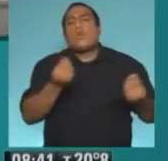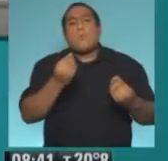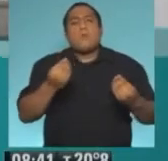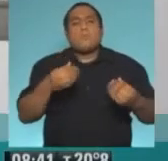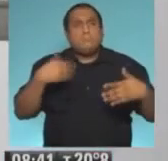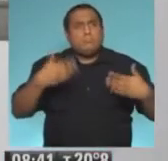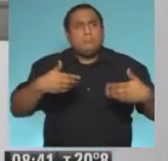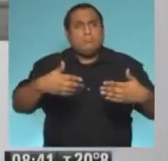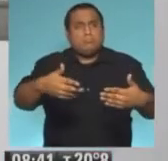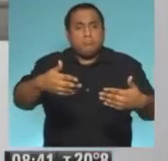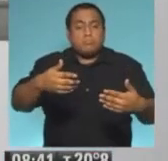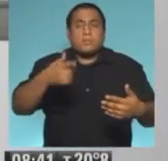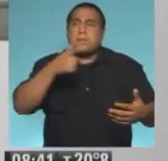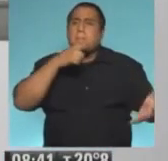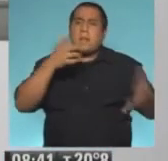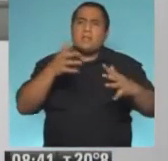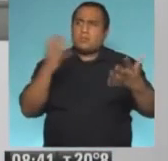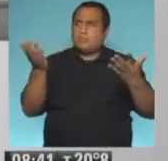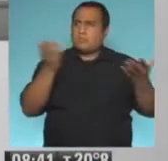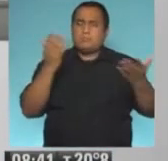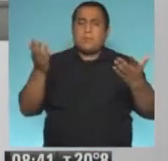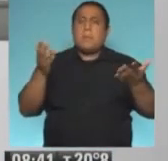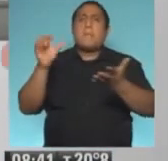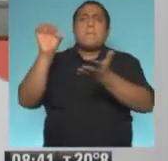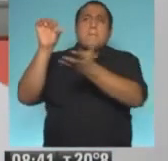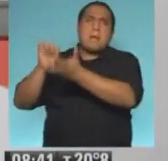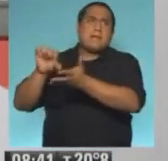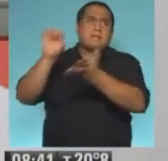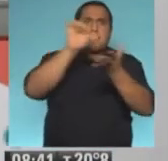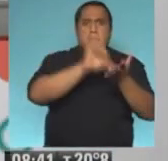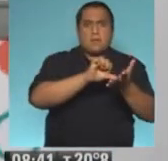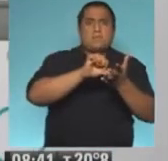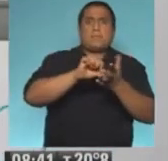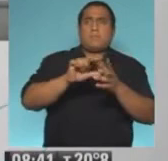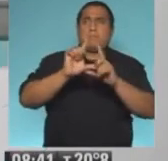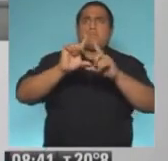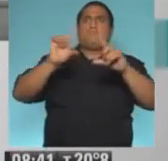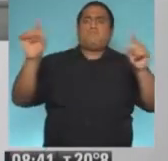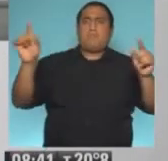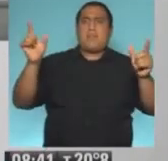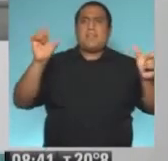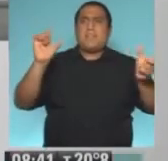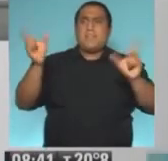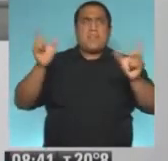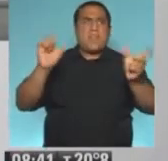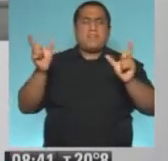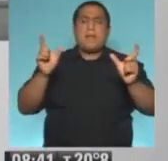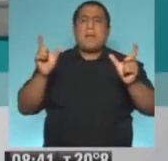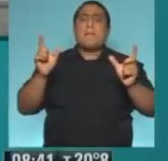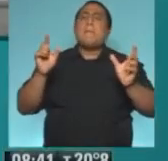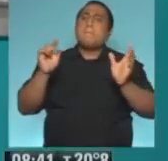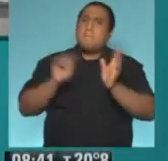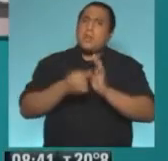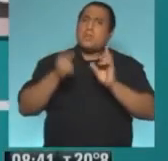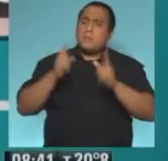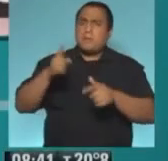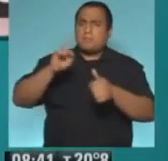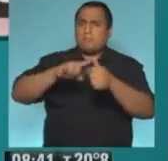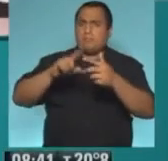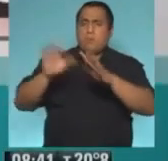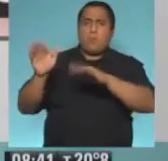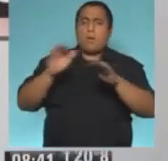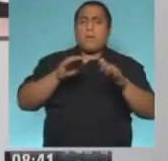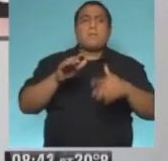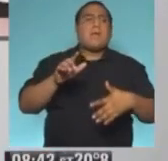Y también las similitudes, fíjense que hablamos de países tan disímiles, pero que en algún punto tienen tantas coincidencias, el europeo, el